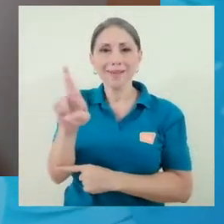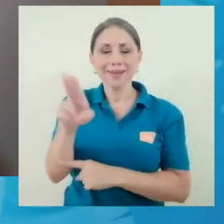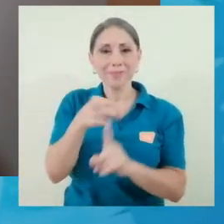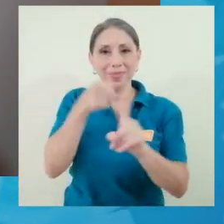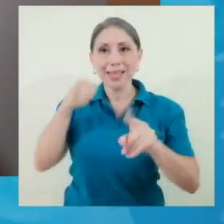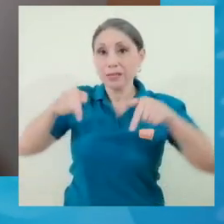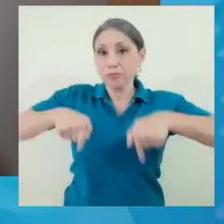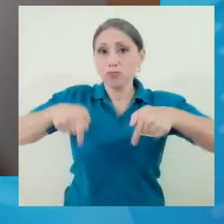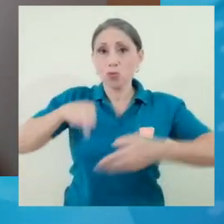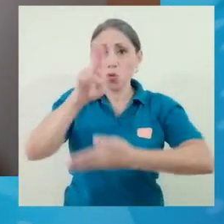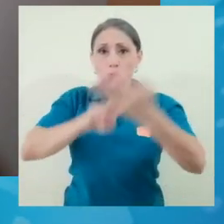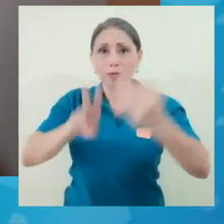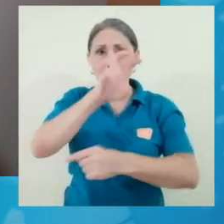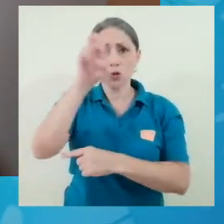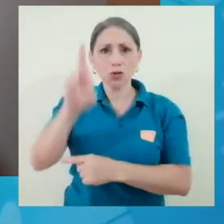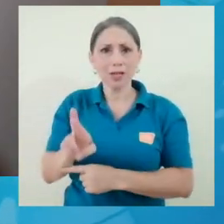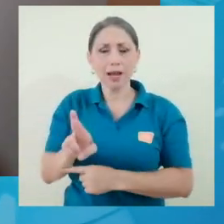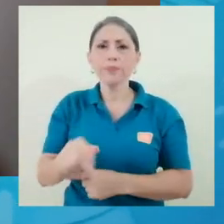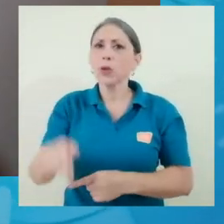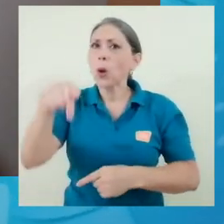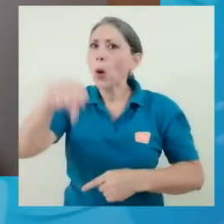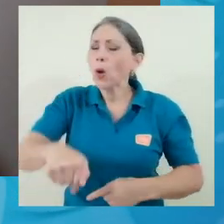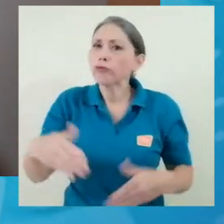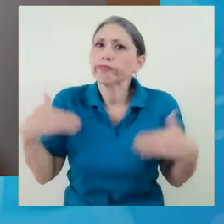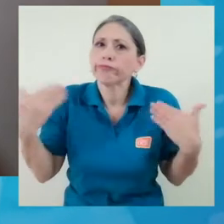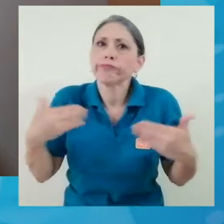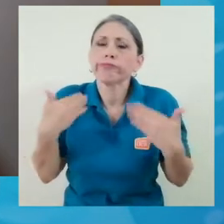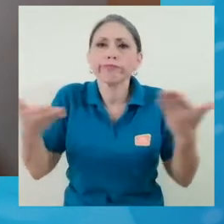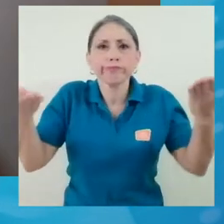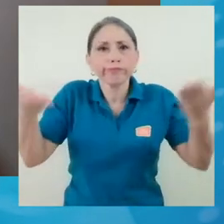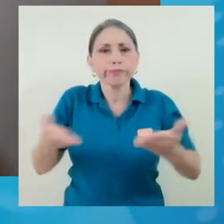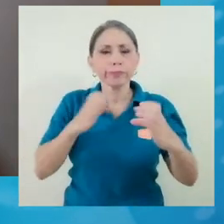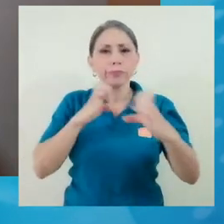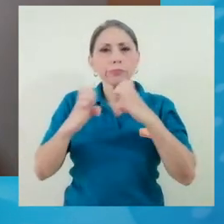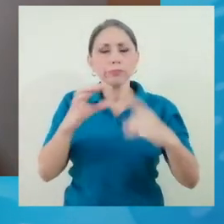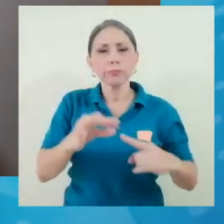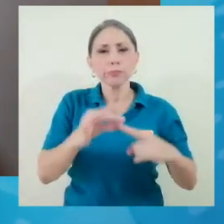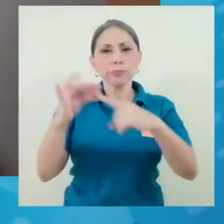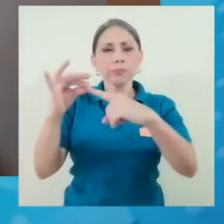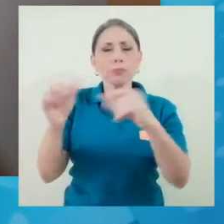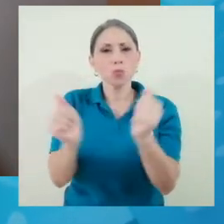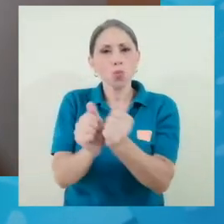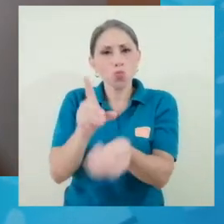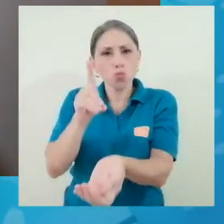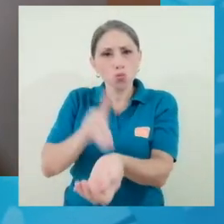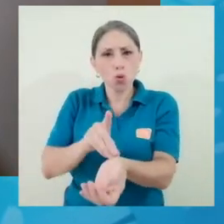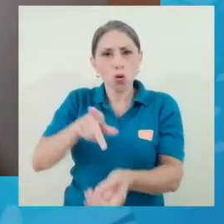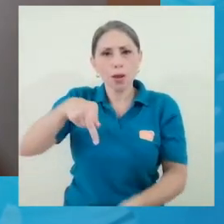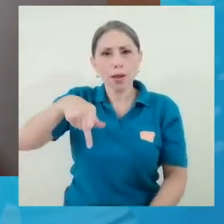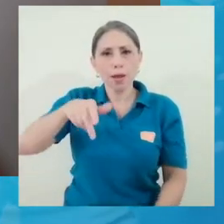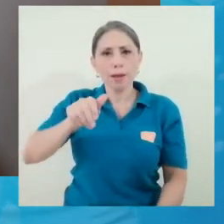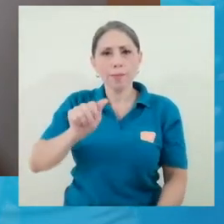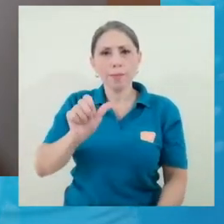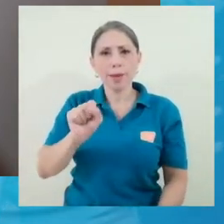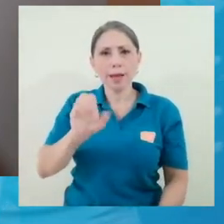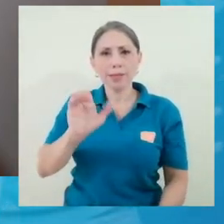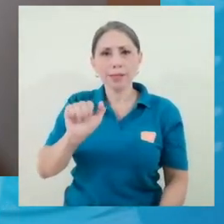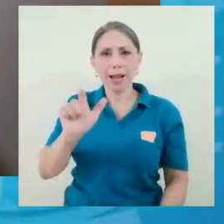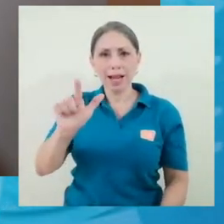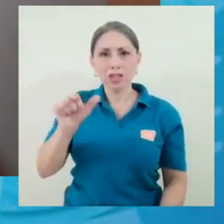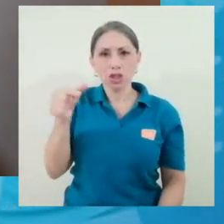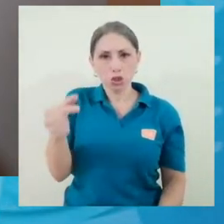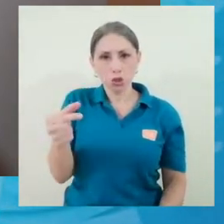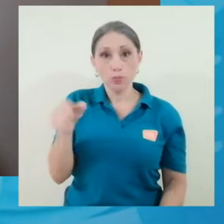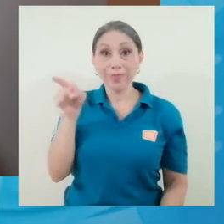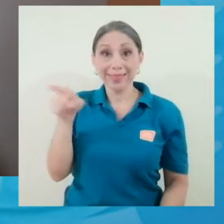Hoy me es en verdad muy grato presentar esta entrevista especial con el doctor Pascal Girot. Él es